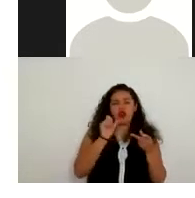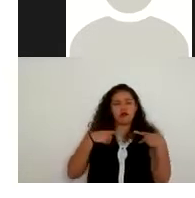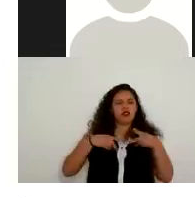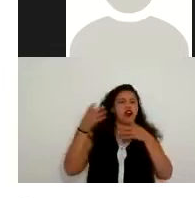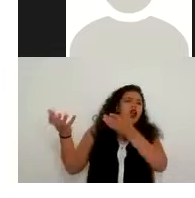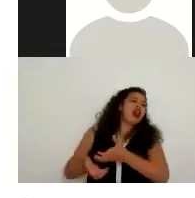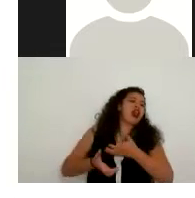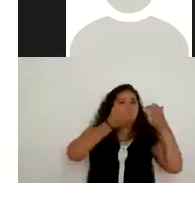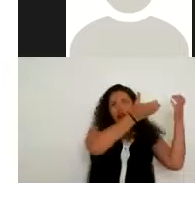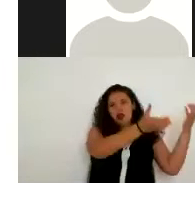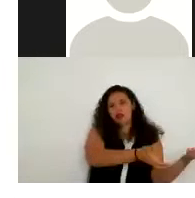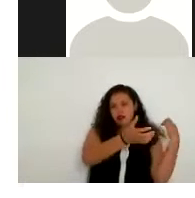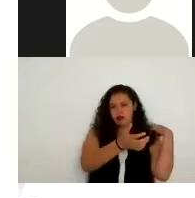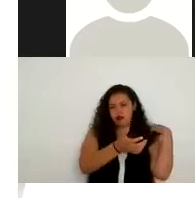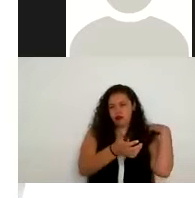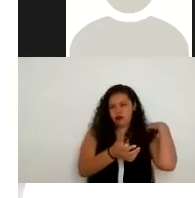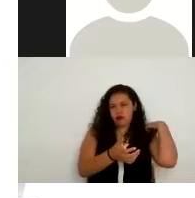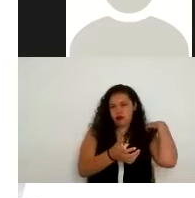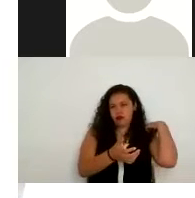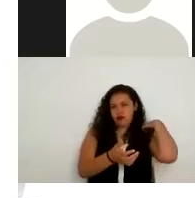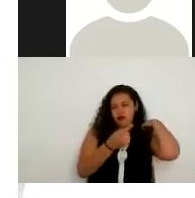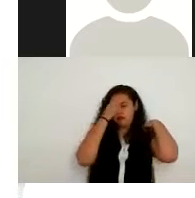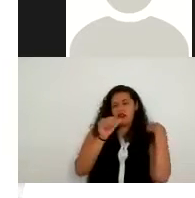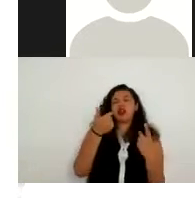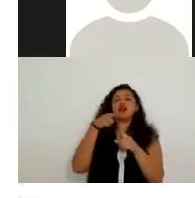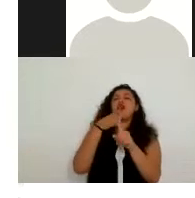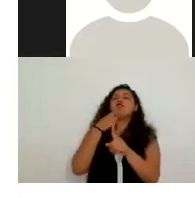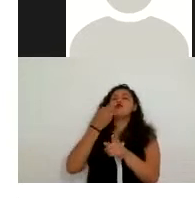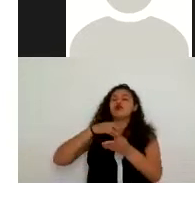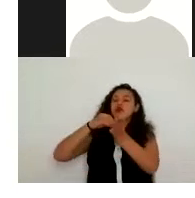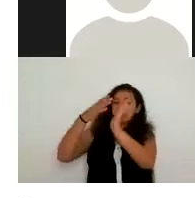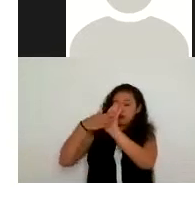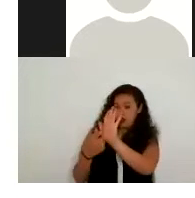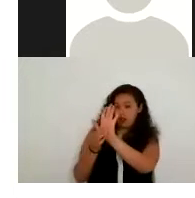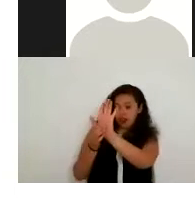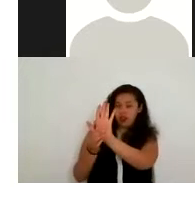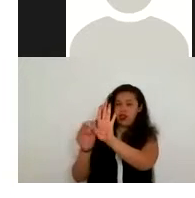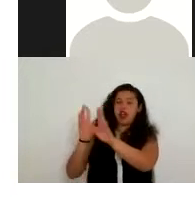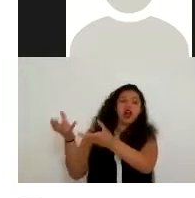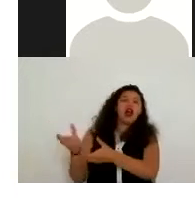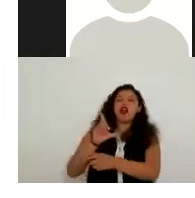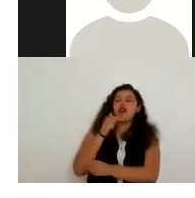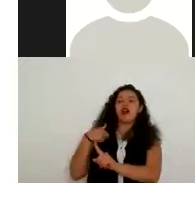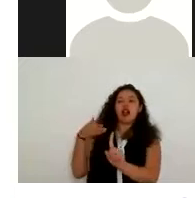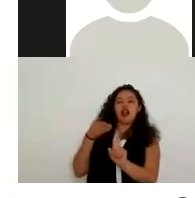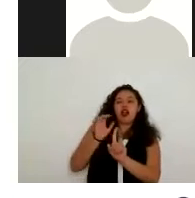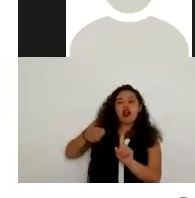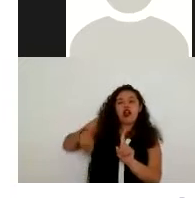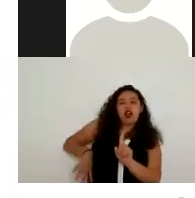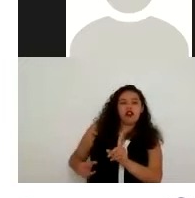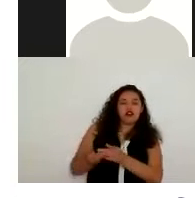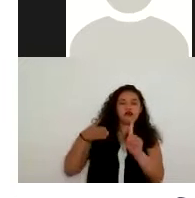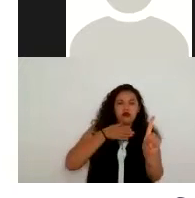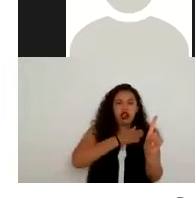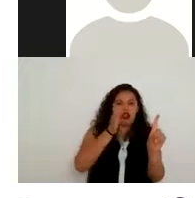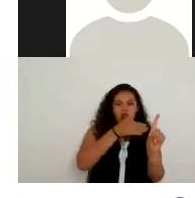para un fin distinto al que nosotros los estamos declarando en el aviso de privacidad básicamente esto se trata del principio de lealtad